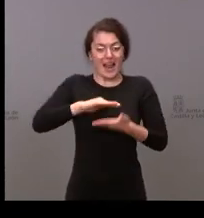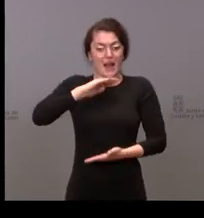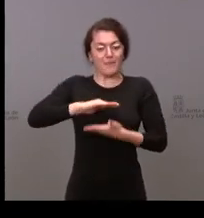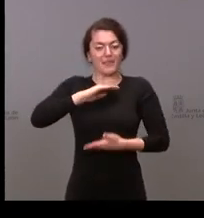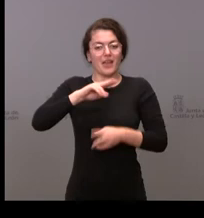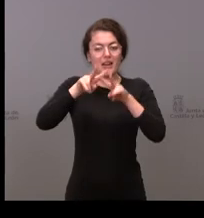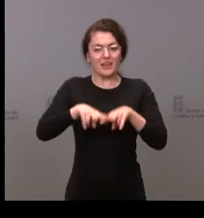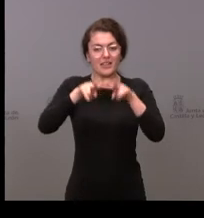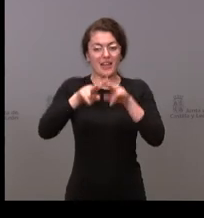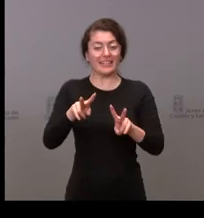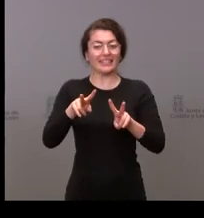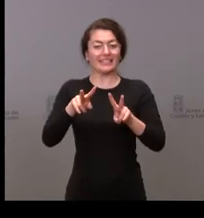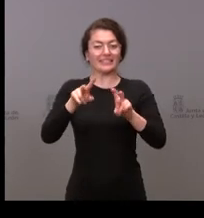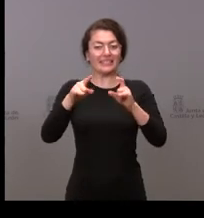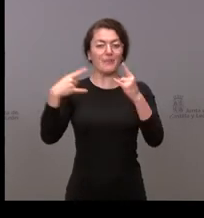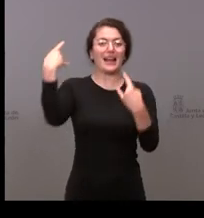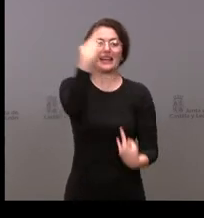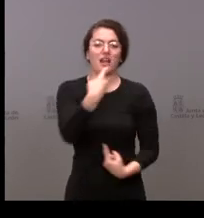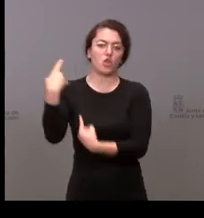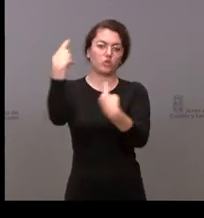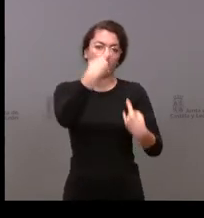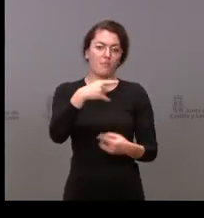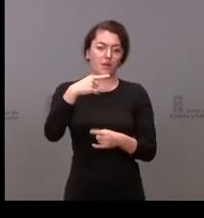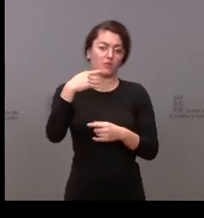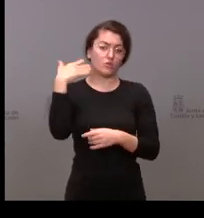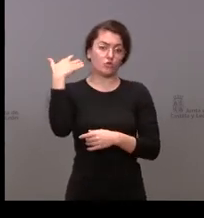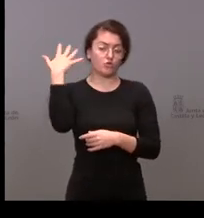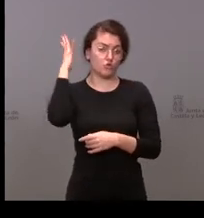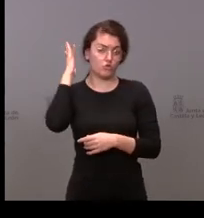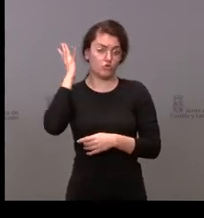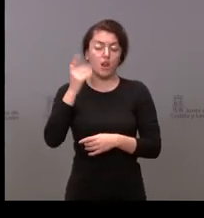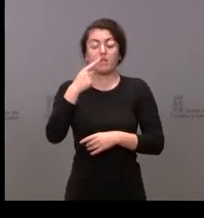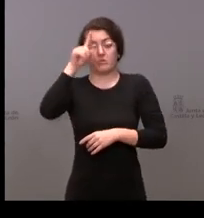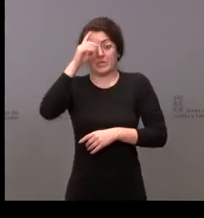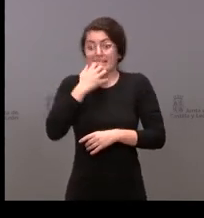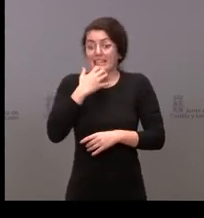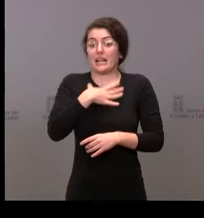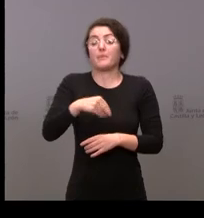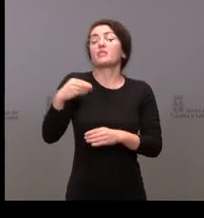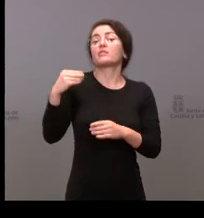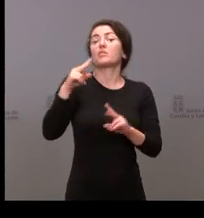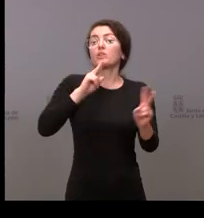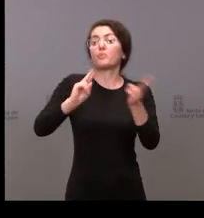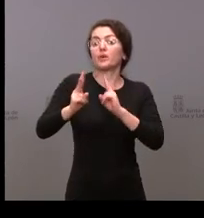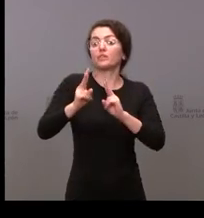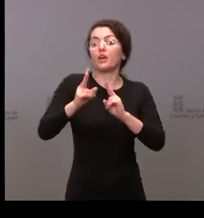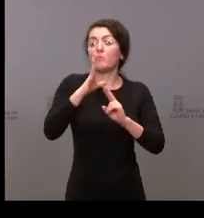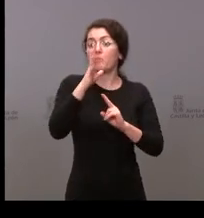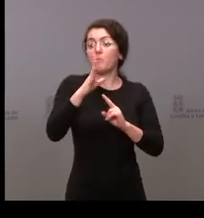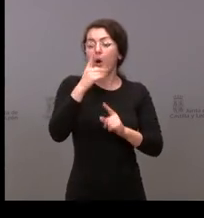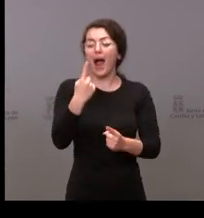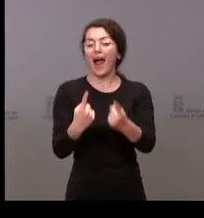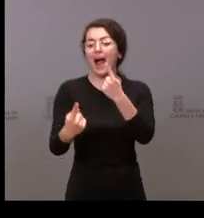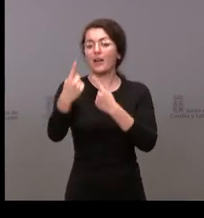en Soria no sé si el vicepresidente me podrá contestar o tendrá que ser desde la consejería de sanidad porque hay algunas provincias o algunos